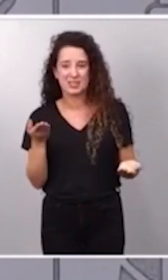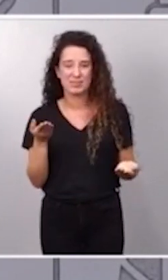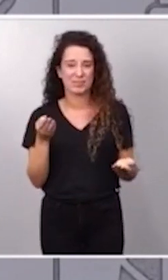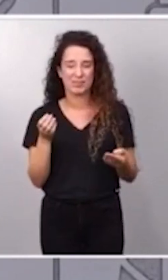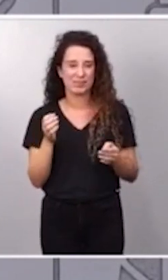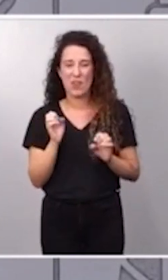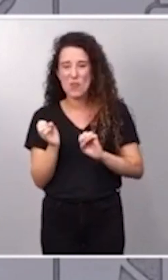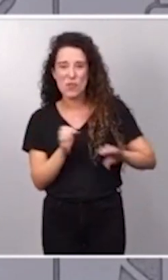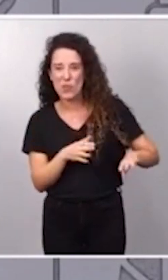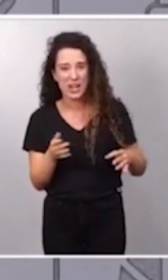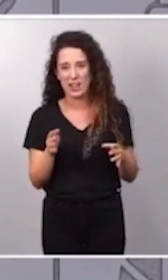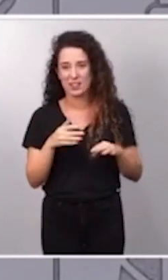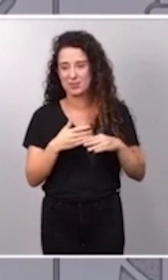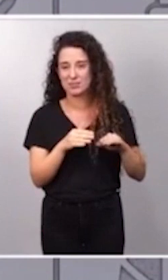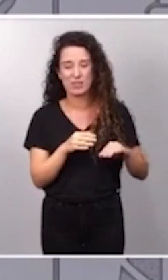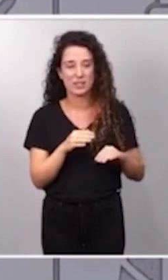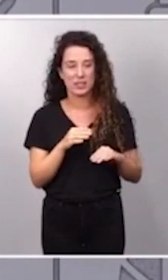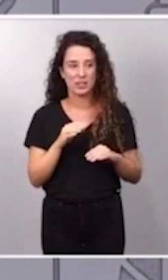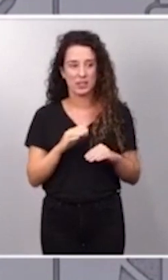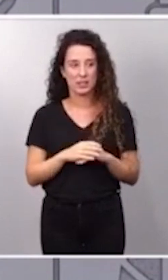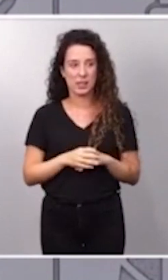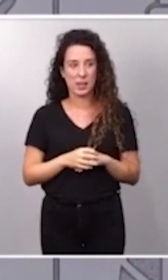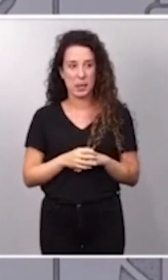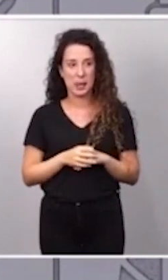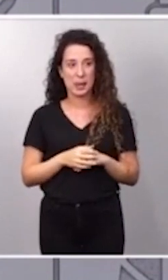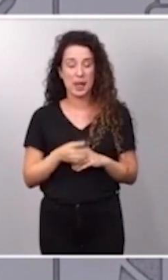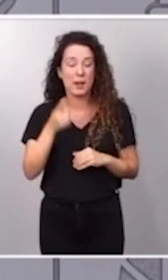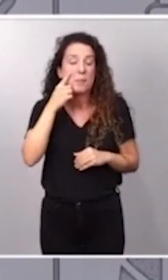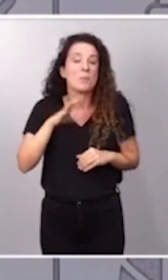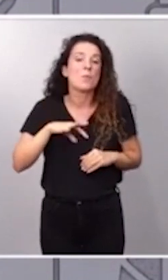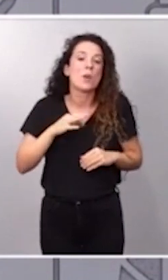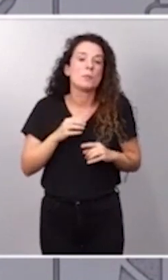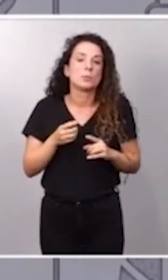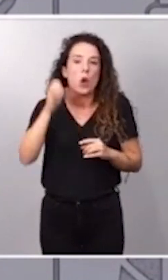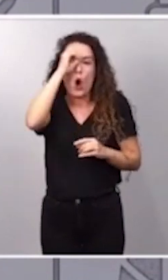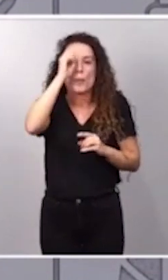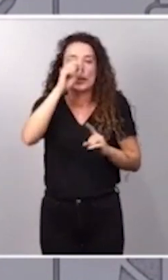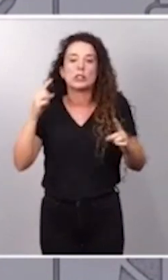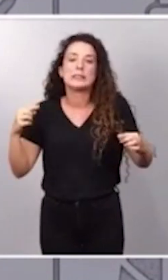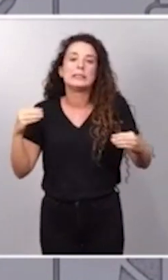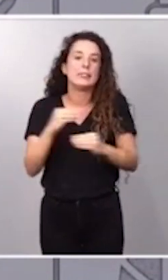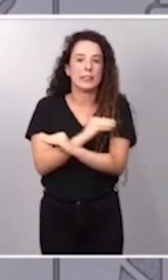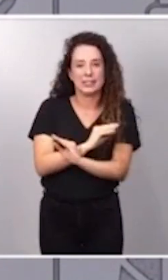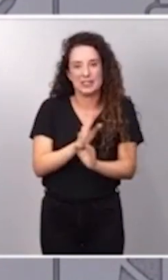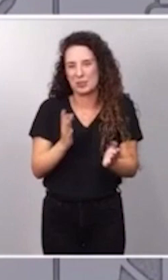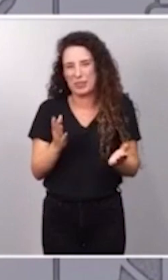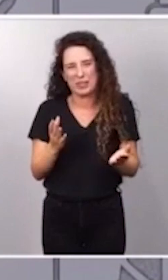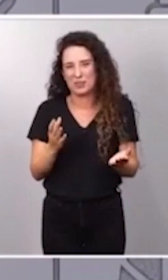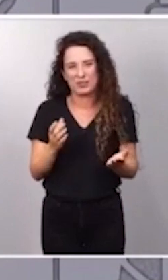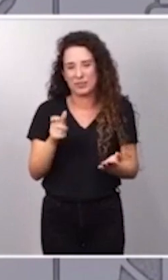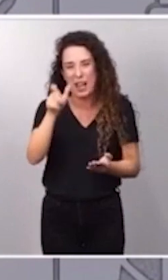conversación y de la disputa política, ¿no? A ver, podemos discrepar sin deslegitimar al